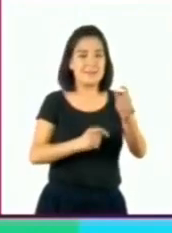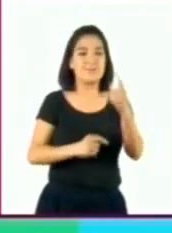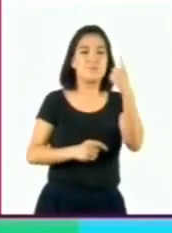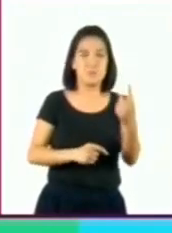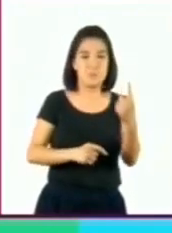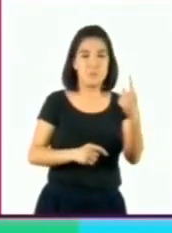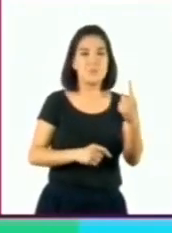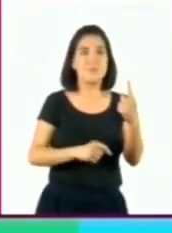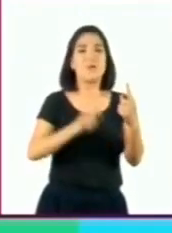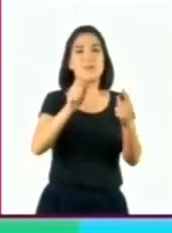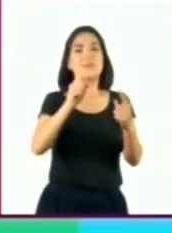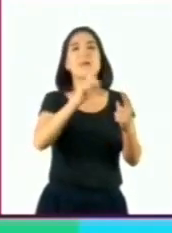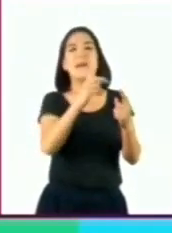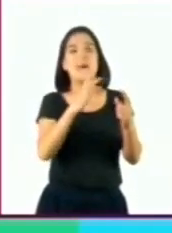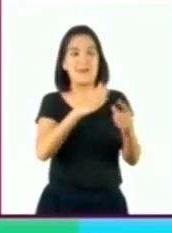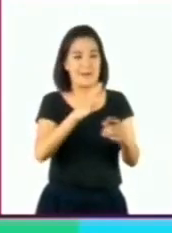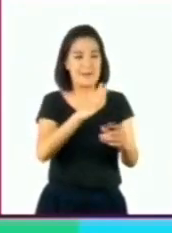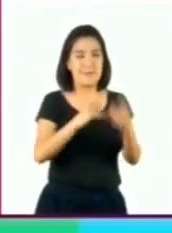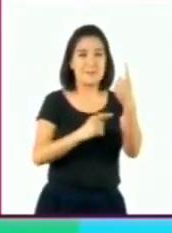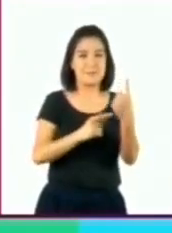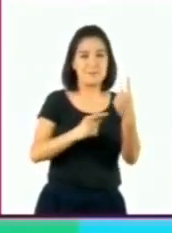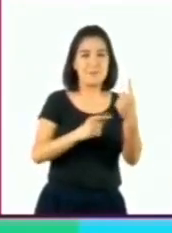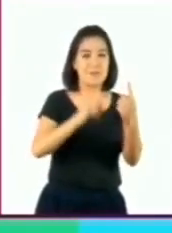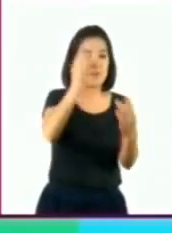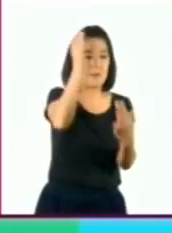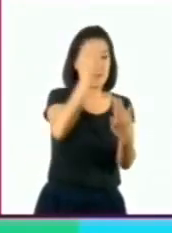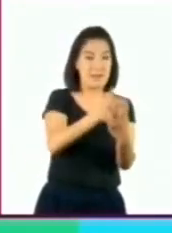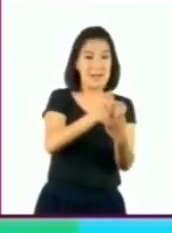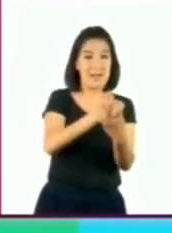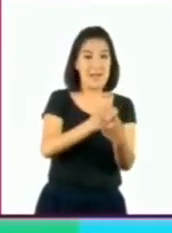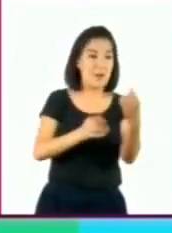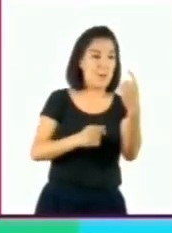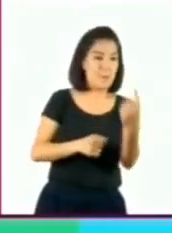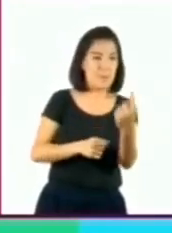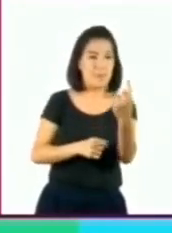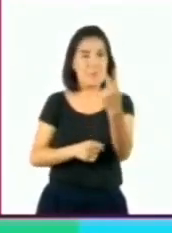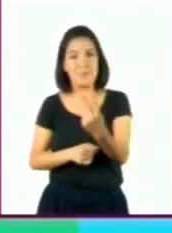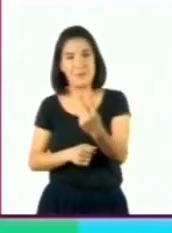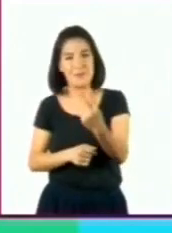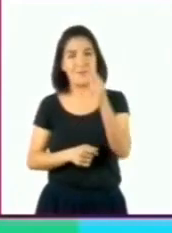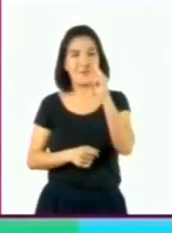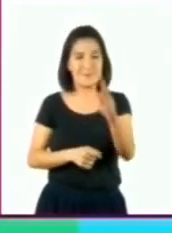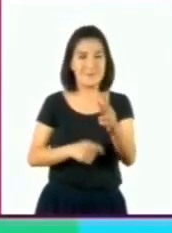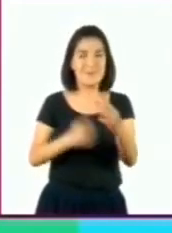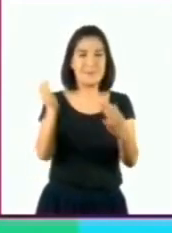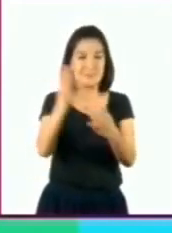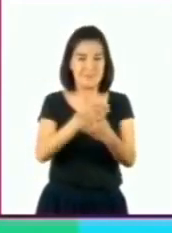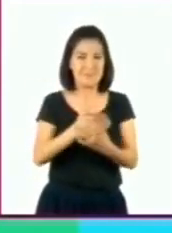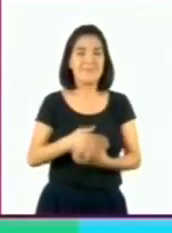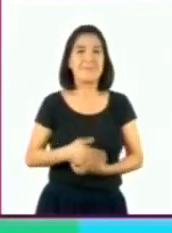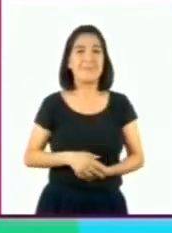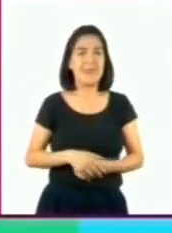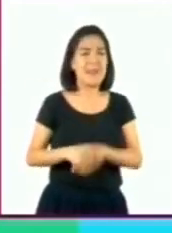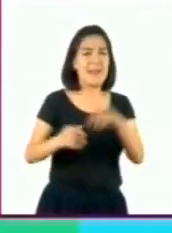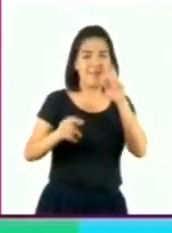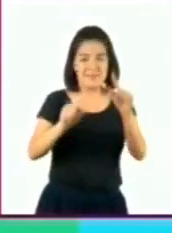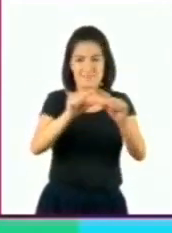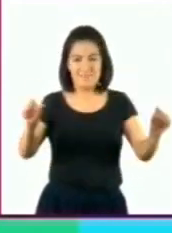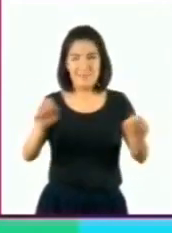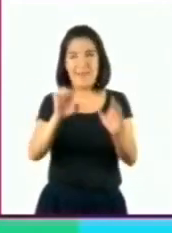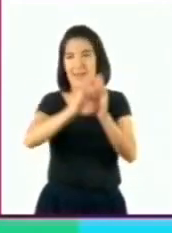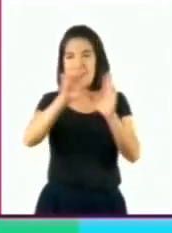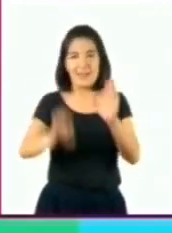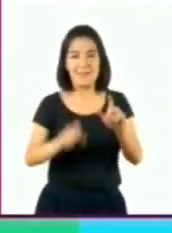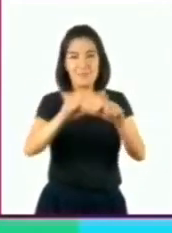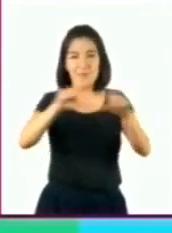centésimos se encuentra entre el 1 y el 2. De acuerdo con este ejemplo, para